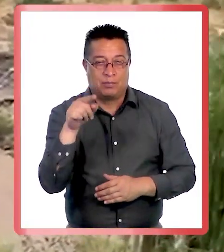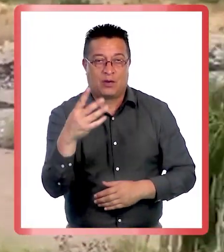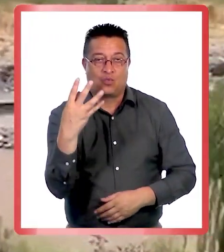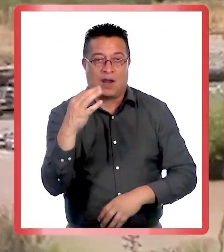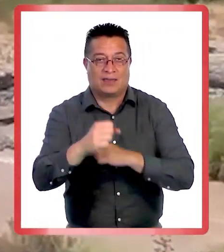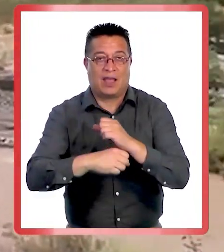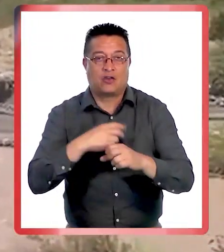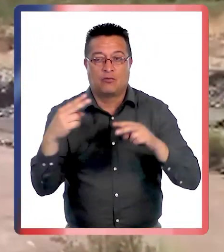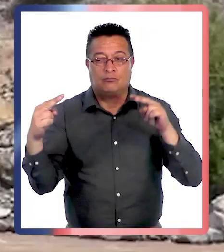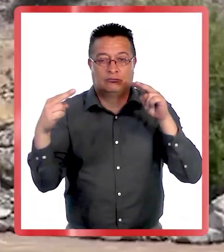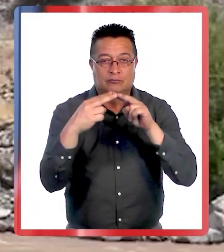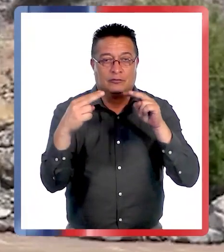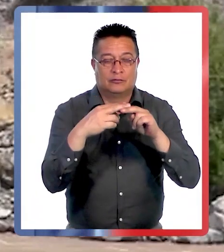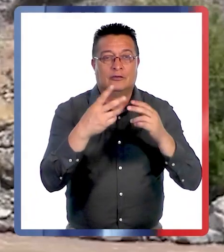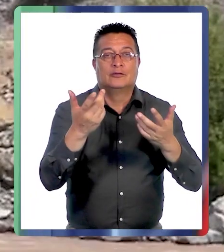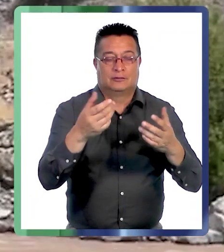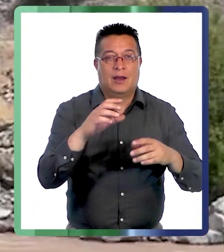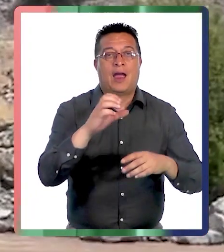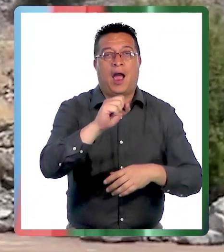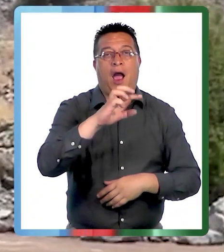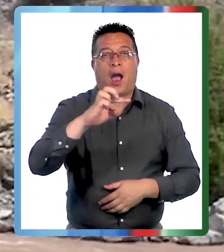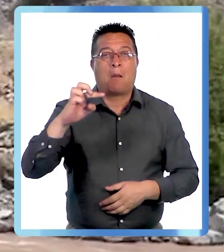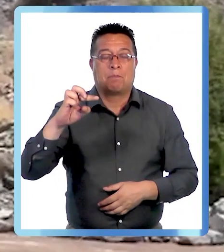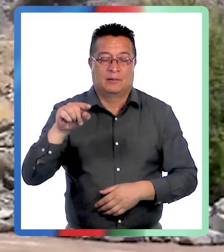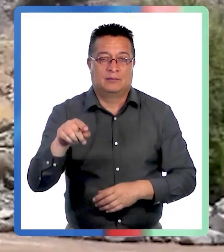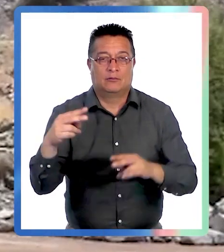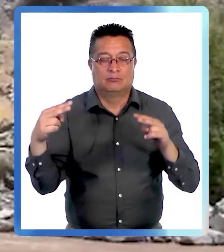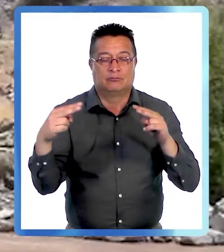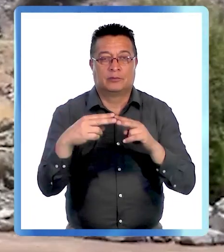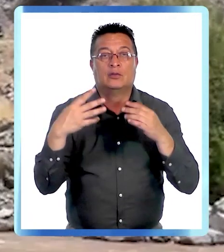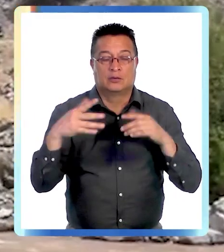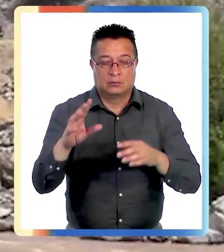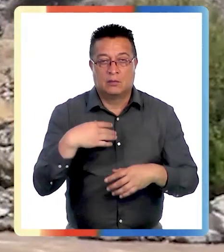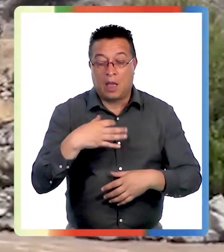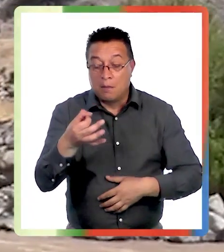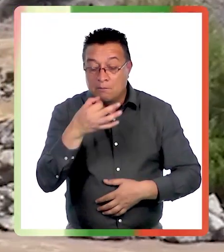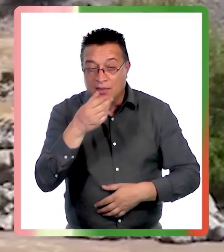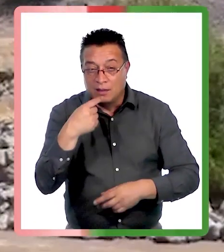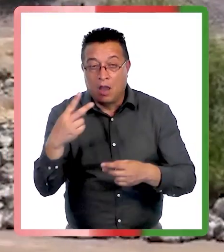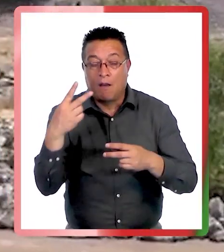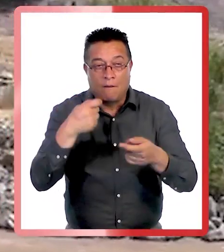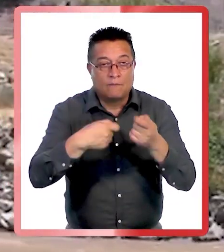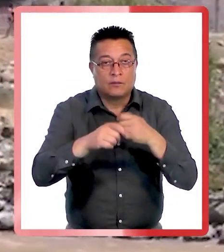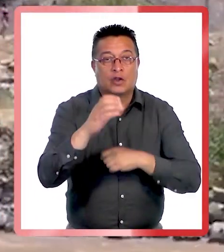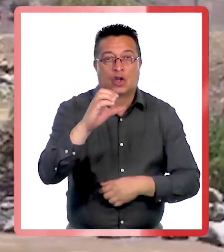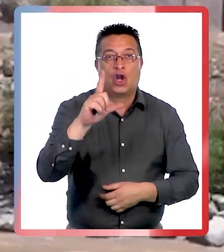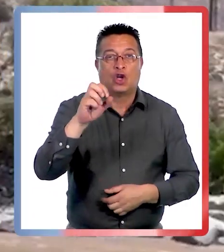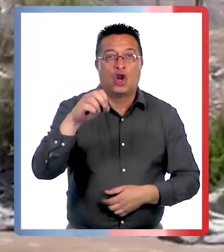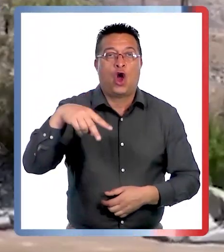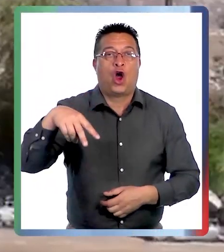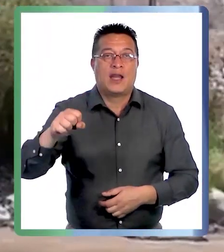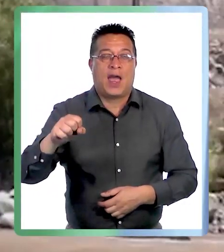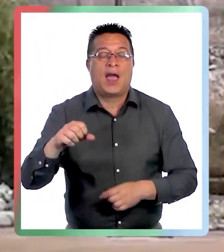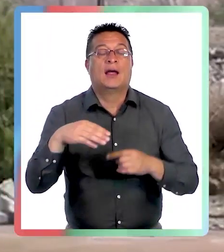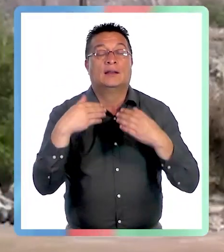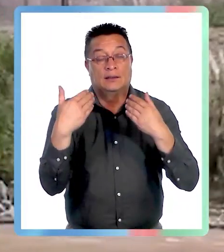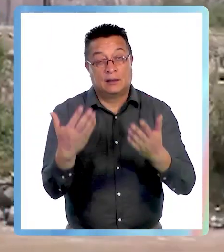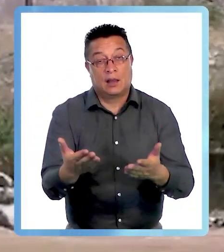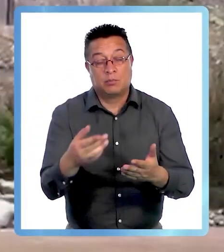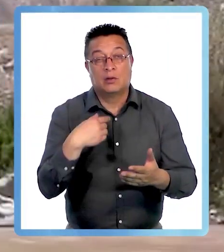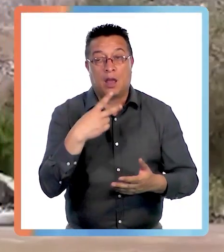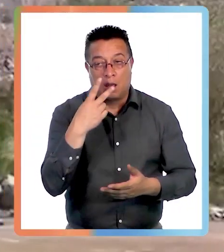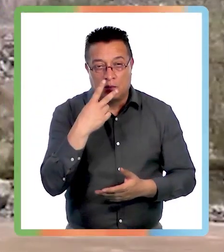40 años que conoció a través de una aplicación móvil. Me habló de las pastillas que ella tenía para la venta, me mostró clona, pero después